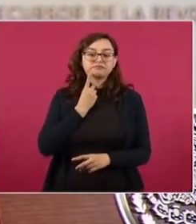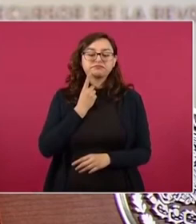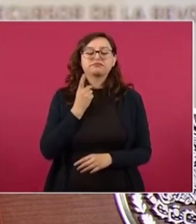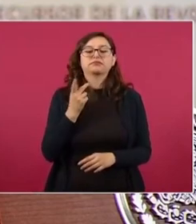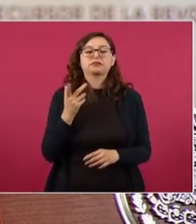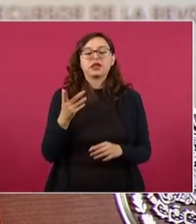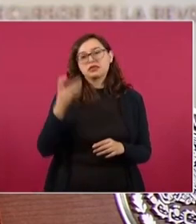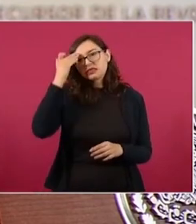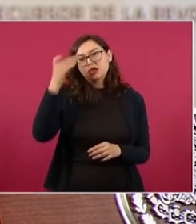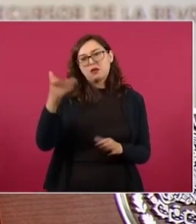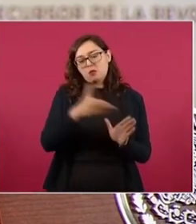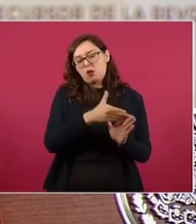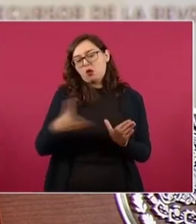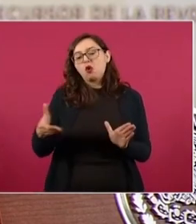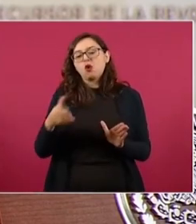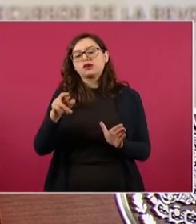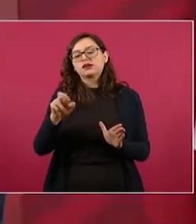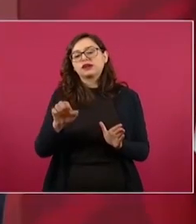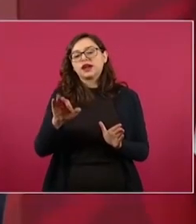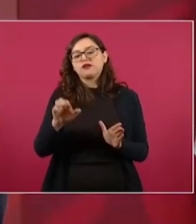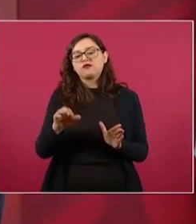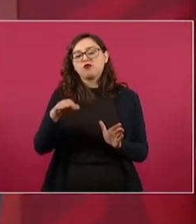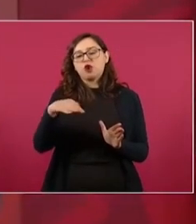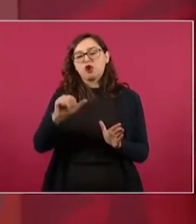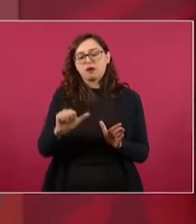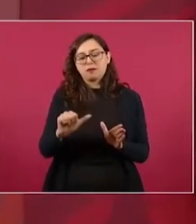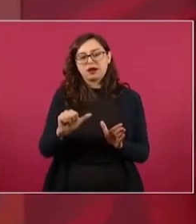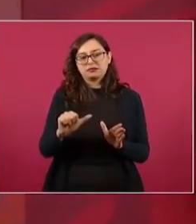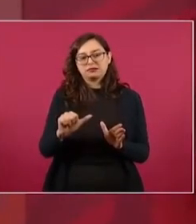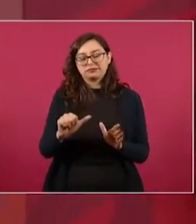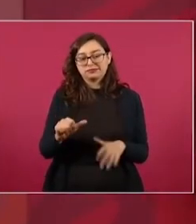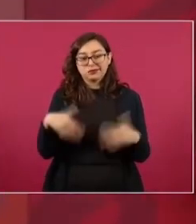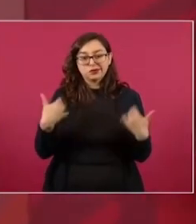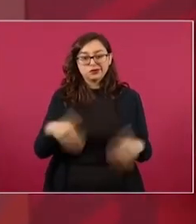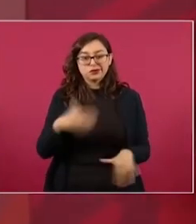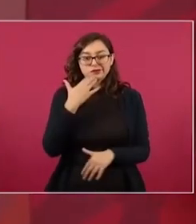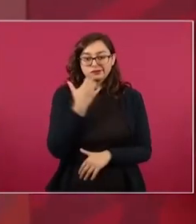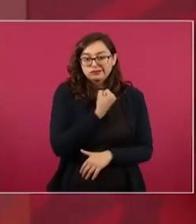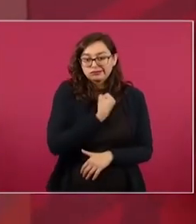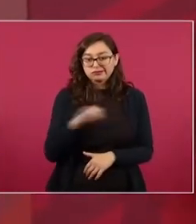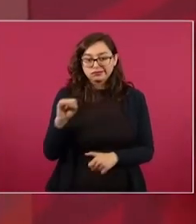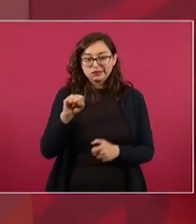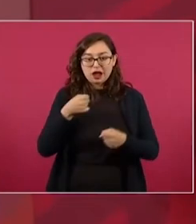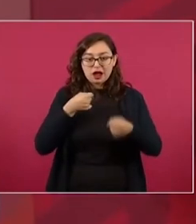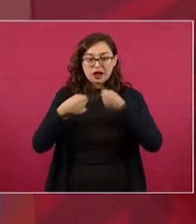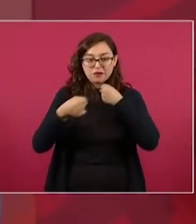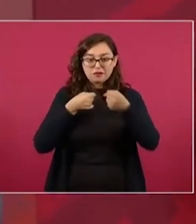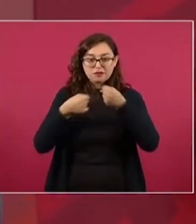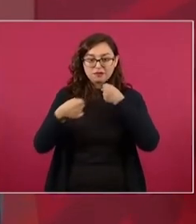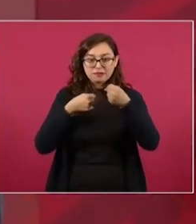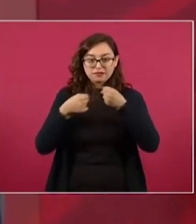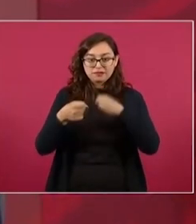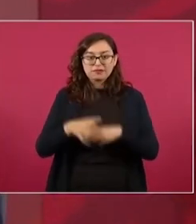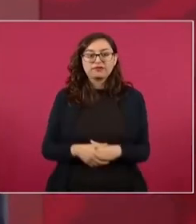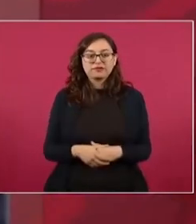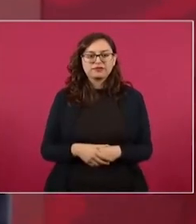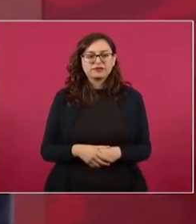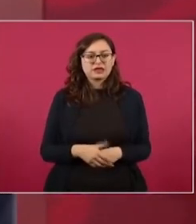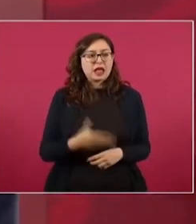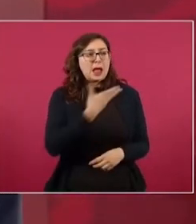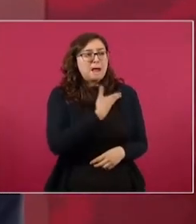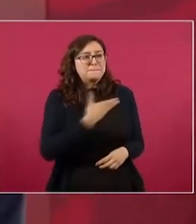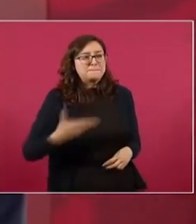y era un extraordinario periodista. Presidente, Filomeno Mata